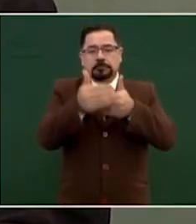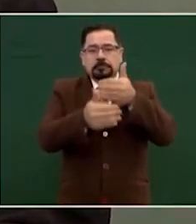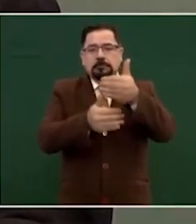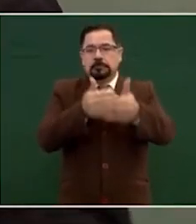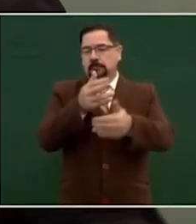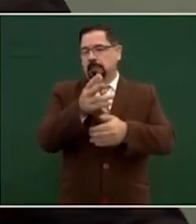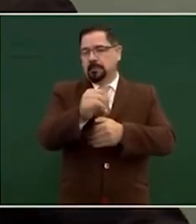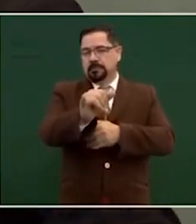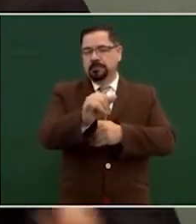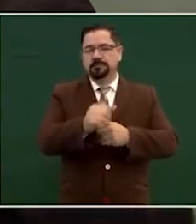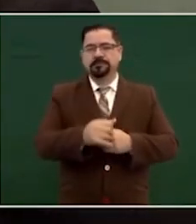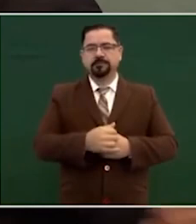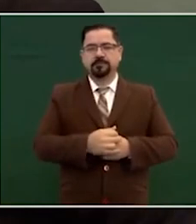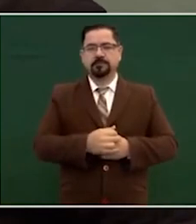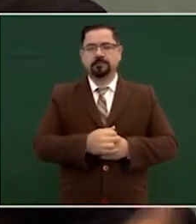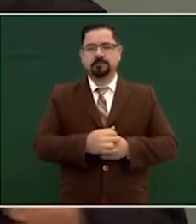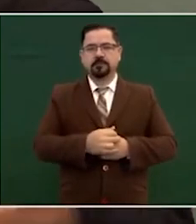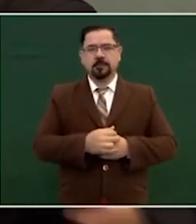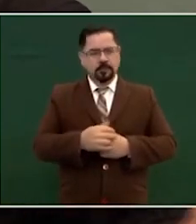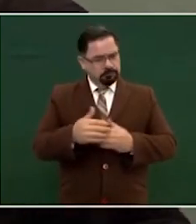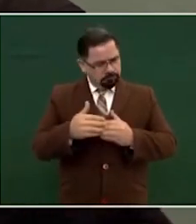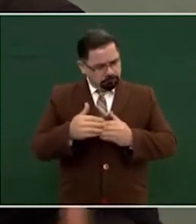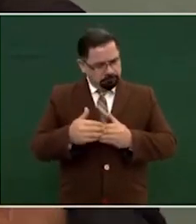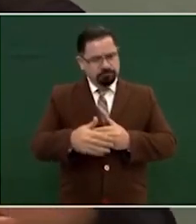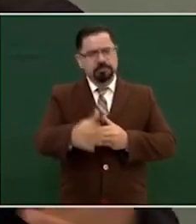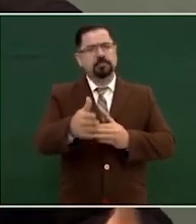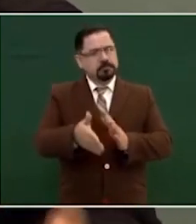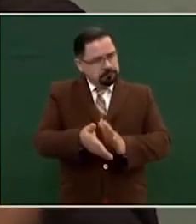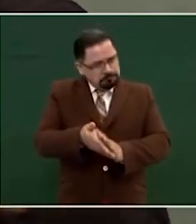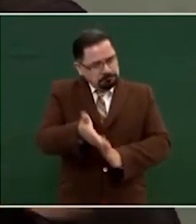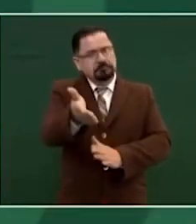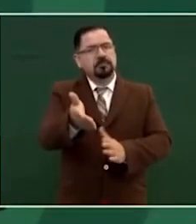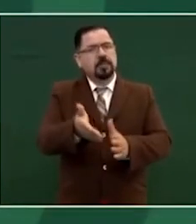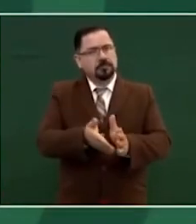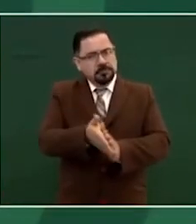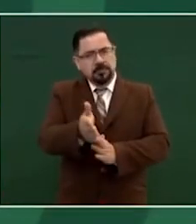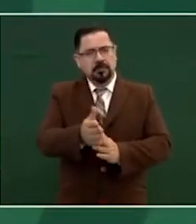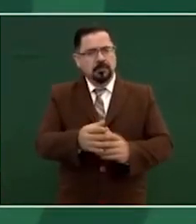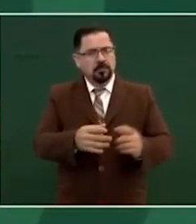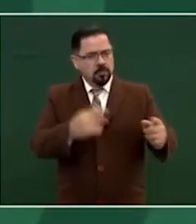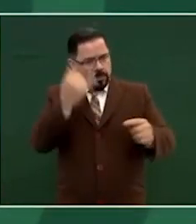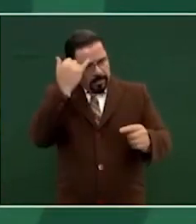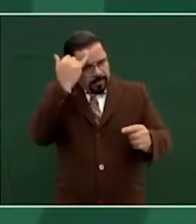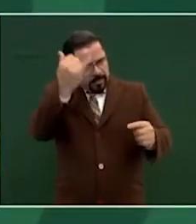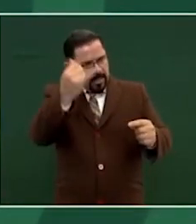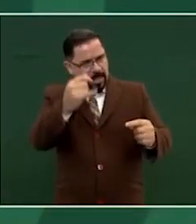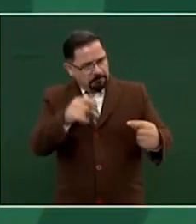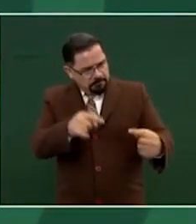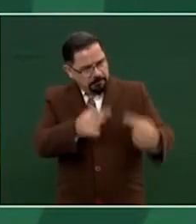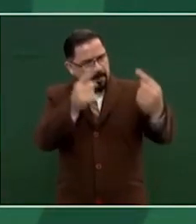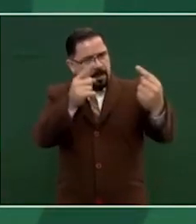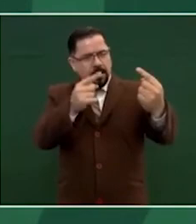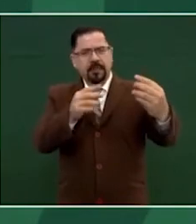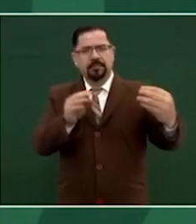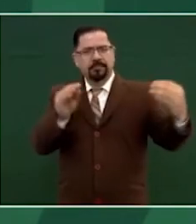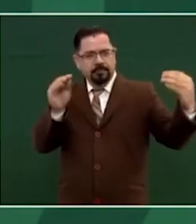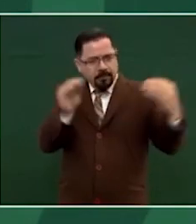y vámonos adelante a la confrontación de ideas al diálogo al debate